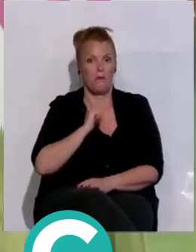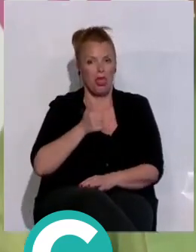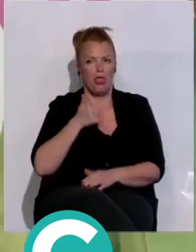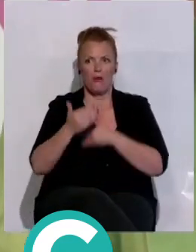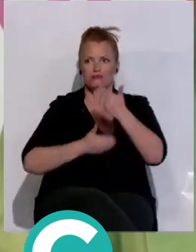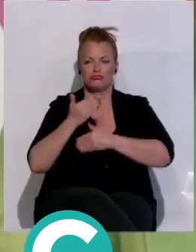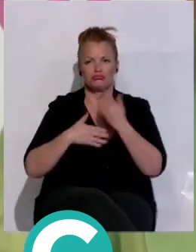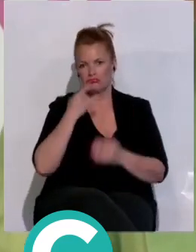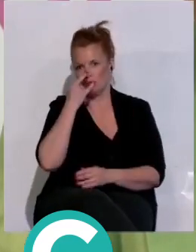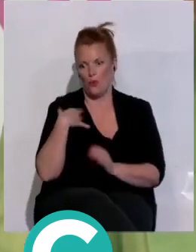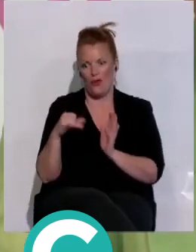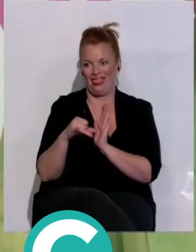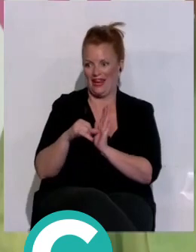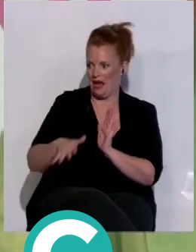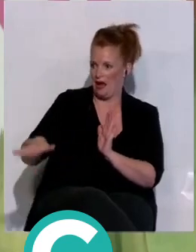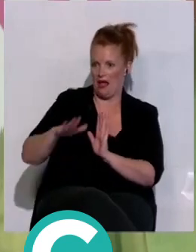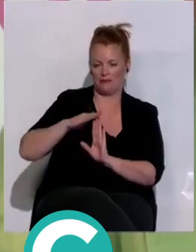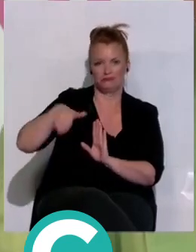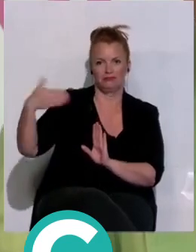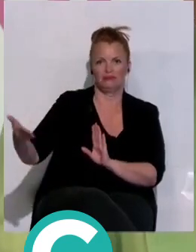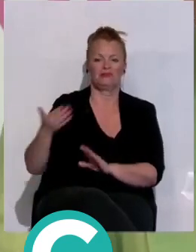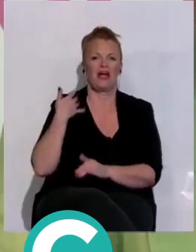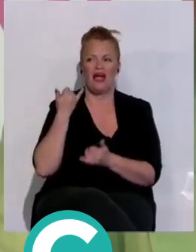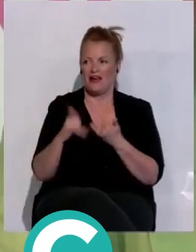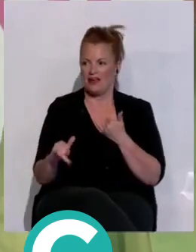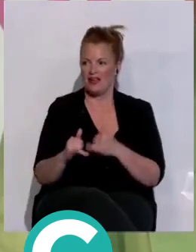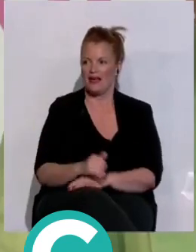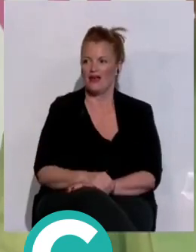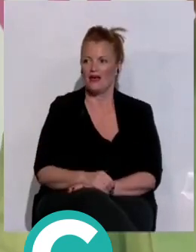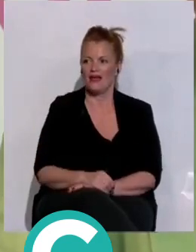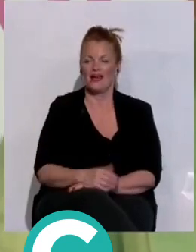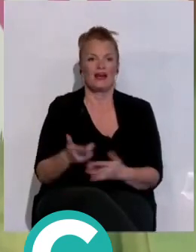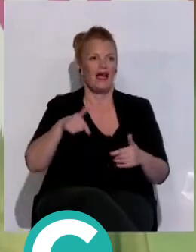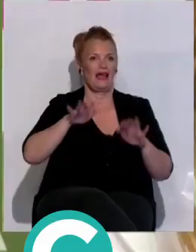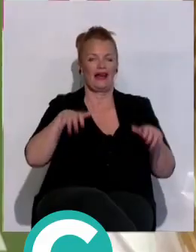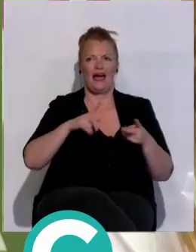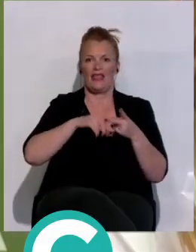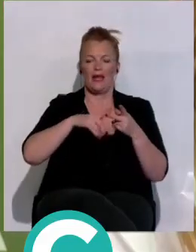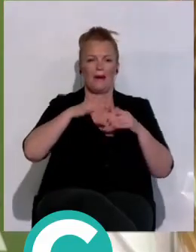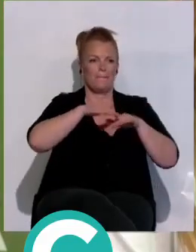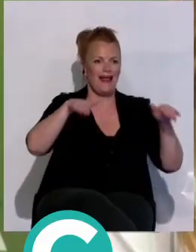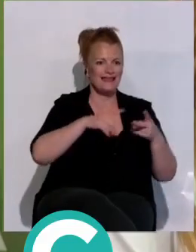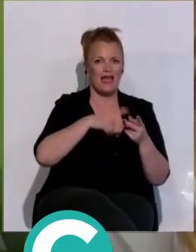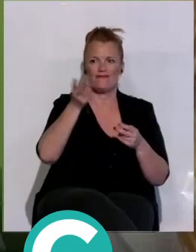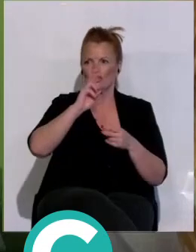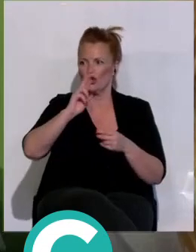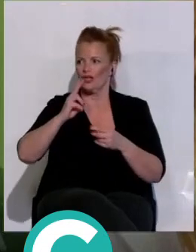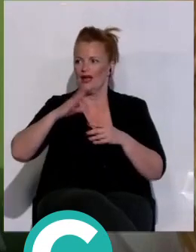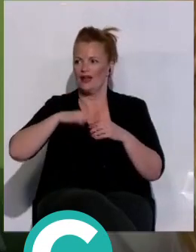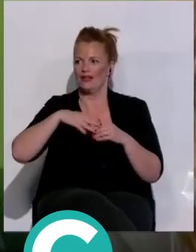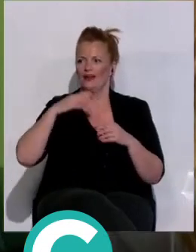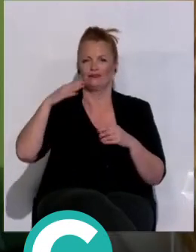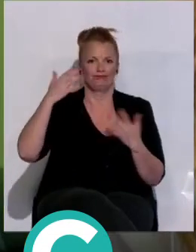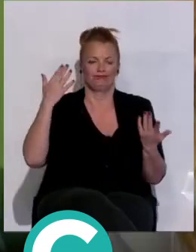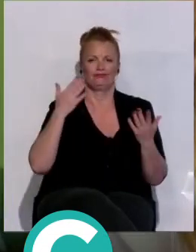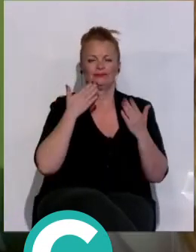jugar aquí al ladito y al final en Cádiz, ¿qué tenemos? Si no es buen tiempo, playa, la playa Victoria. Mi relación con mi padre era como muy muy buena,